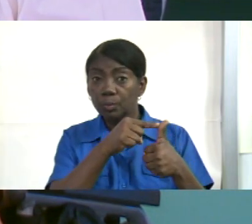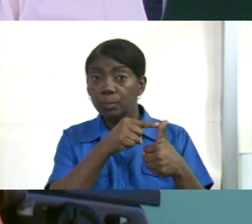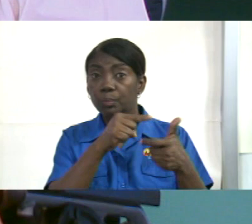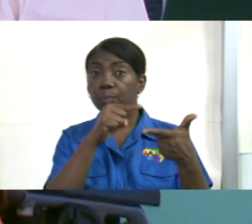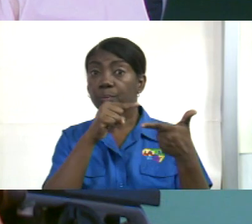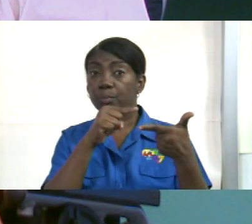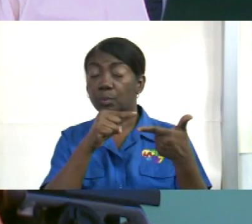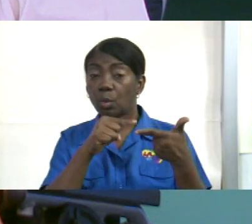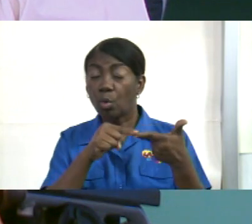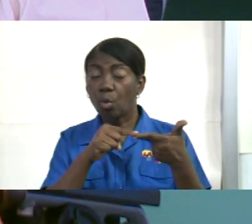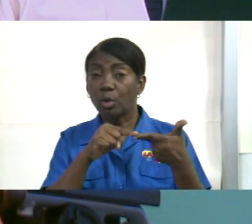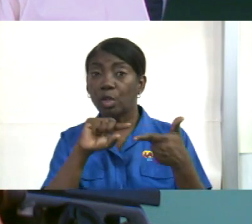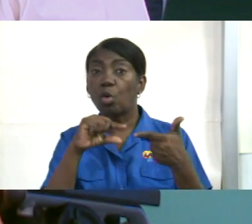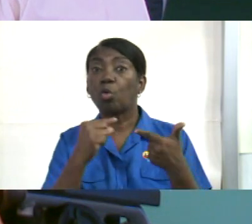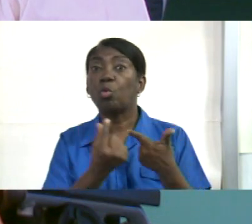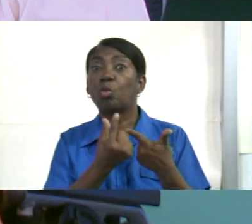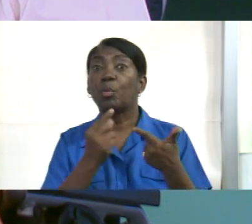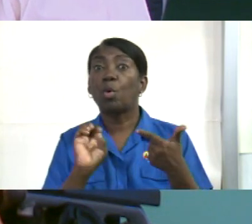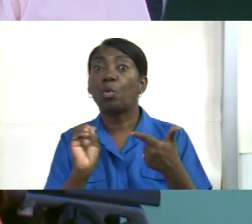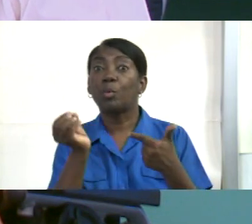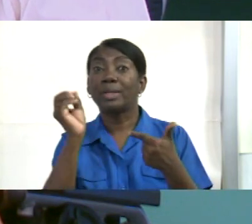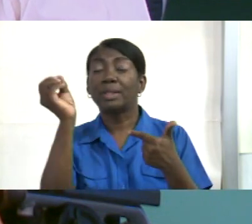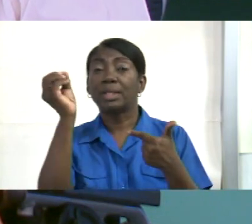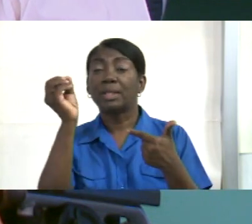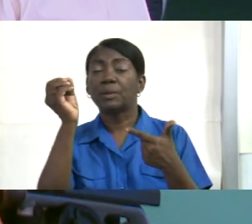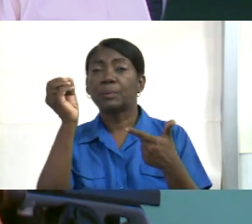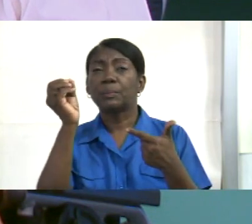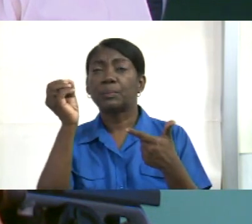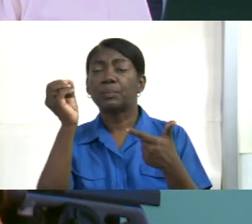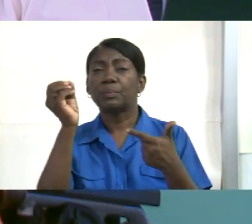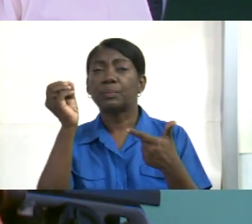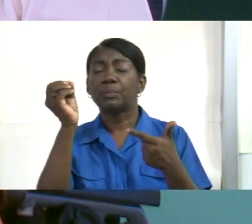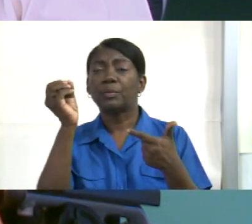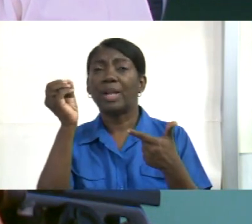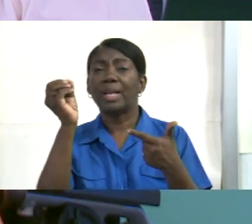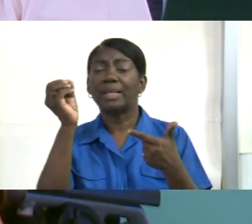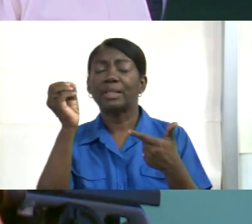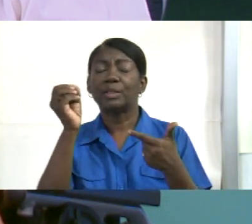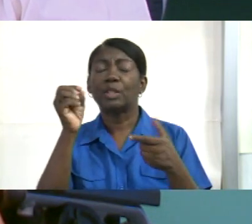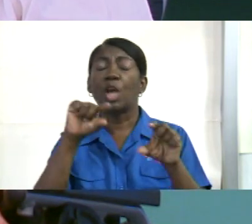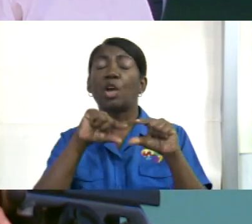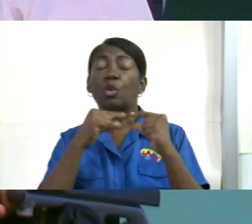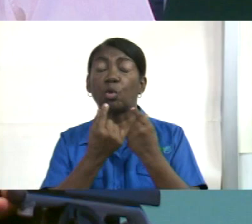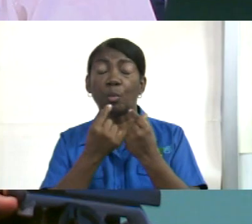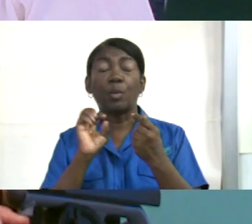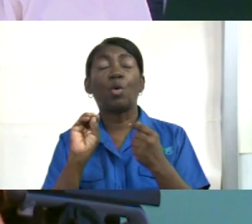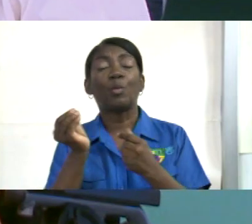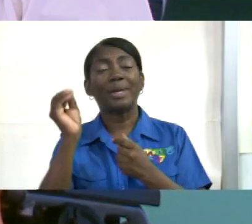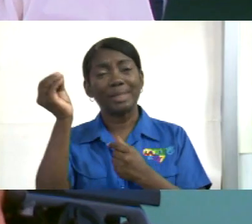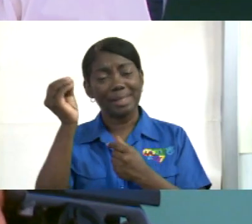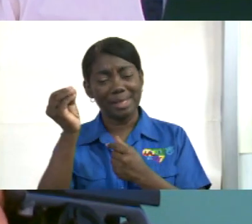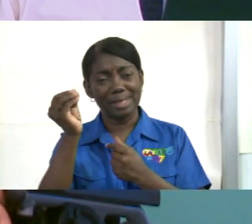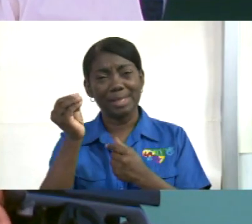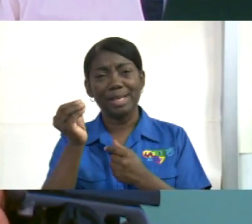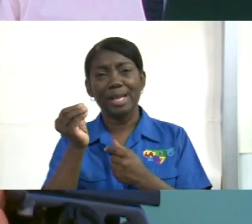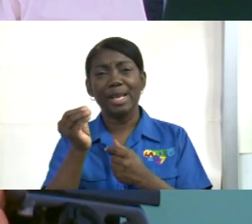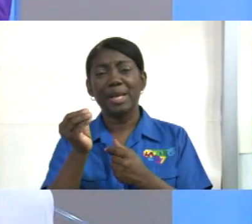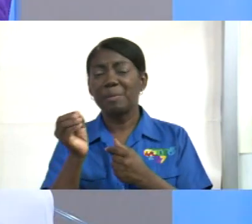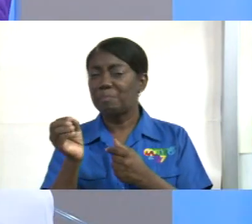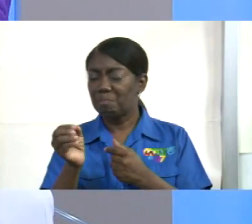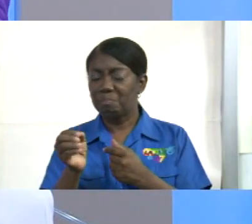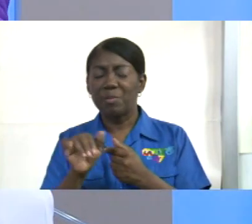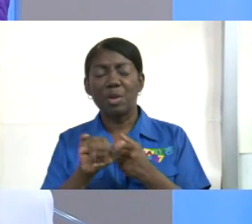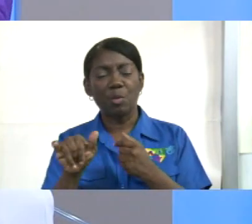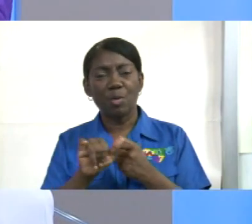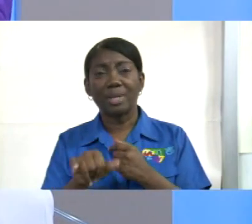Bueno, entonces, grupos juveniles también. Qué